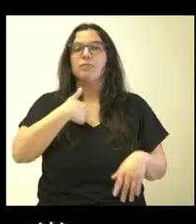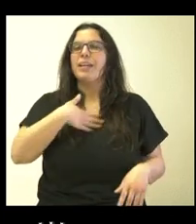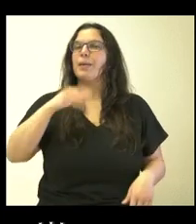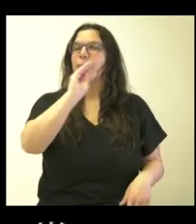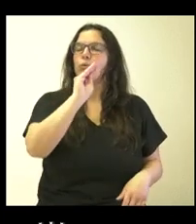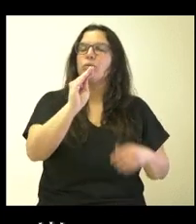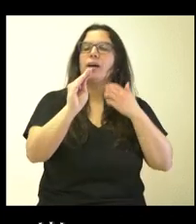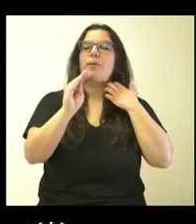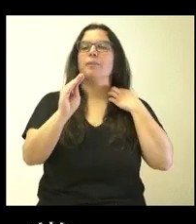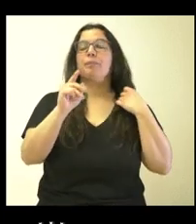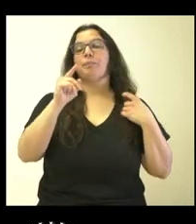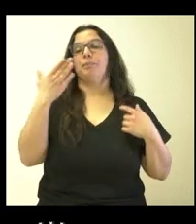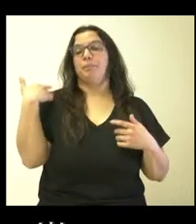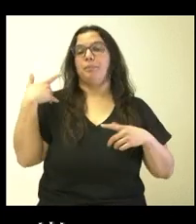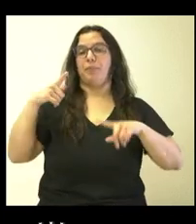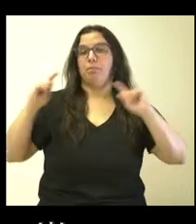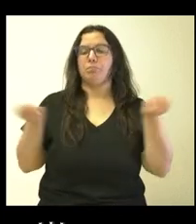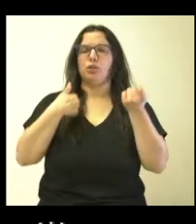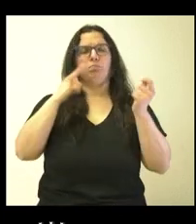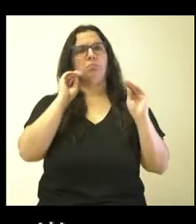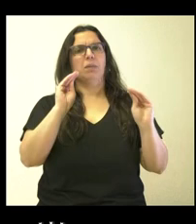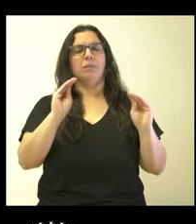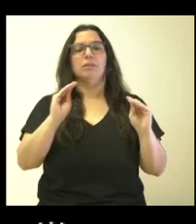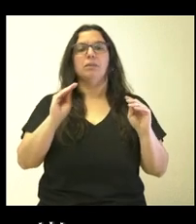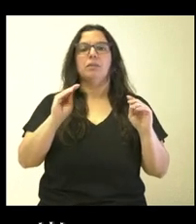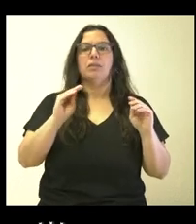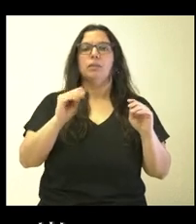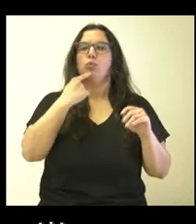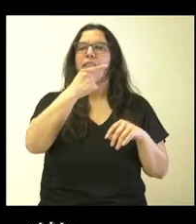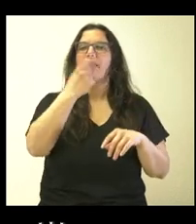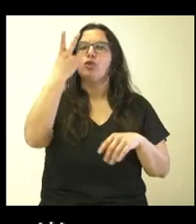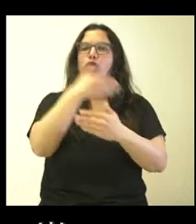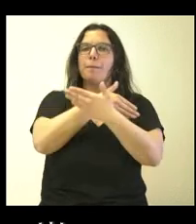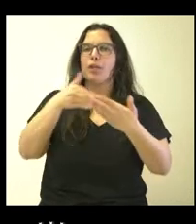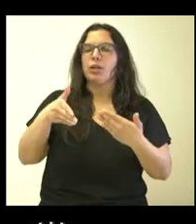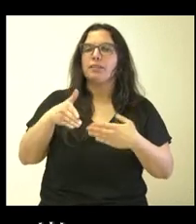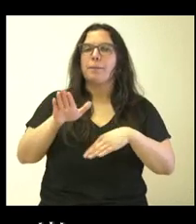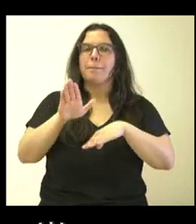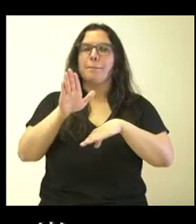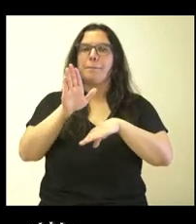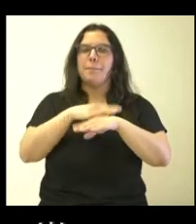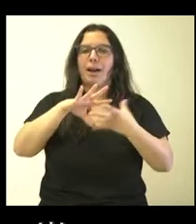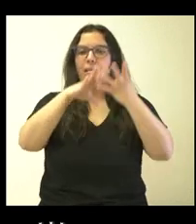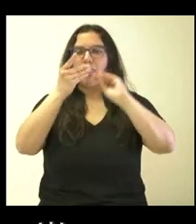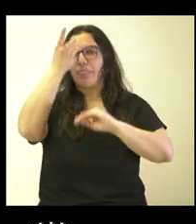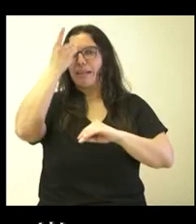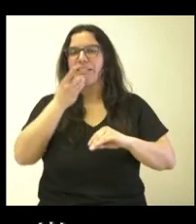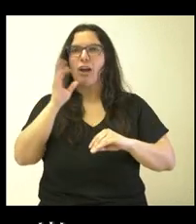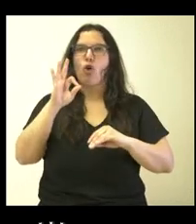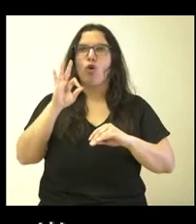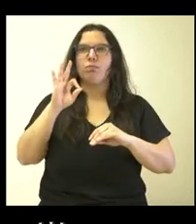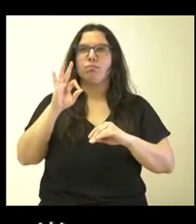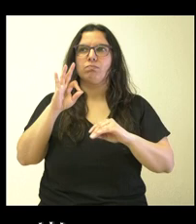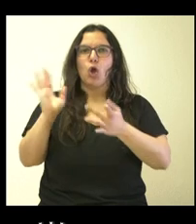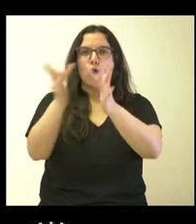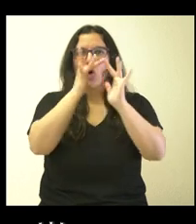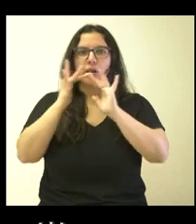por uno de los anuncios que me ha llamado la atención, esos dos millones para digitalizar o conectar de alguna forma los